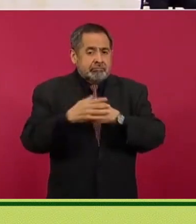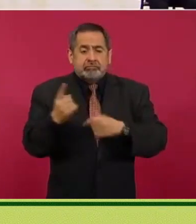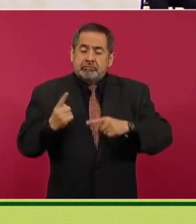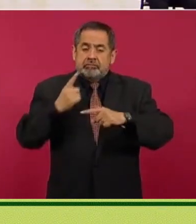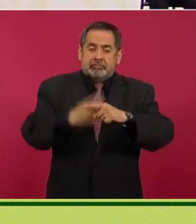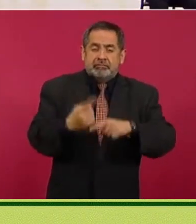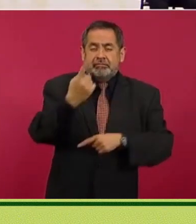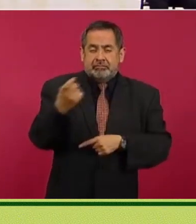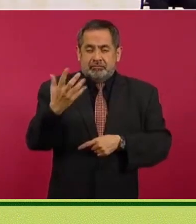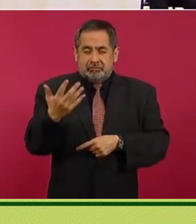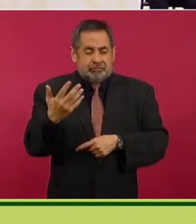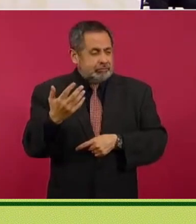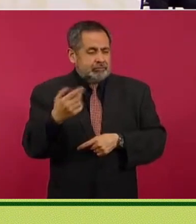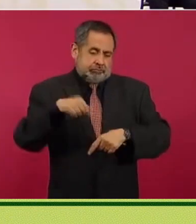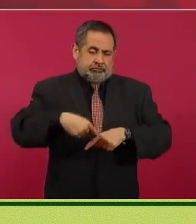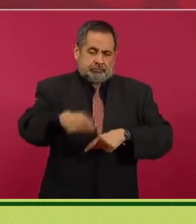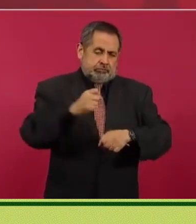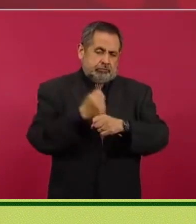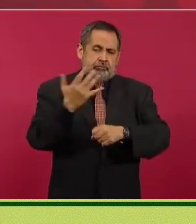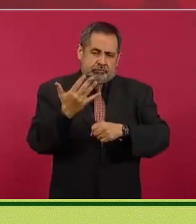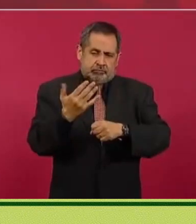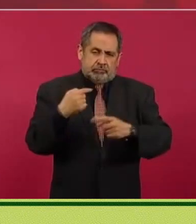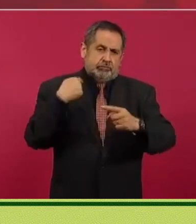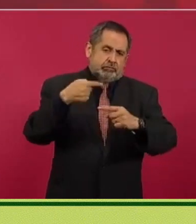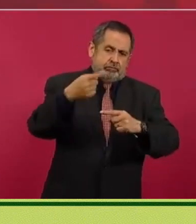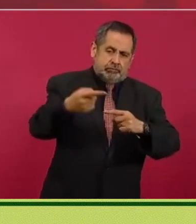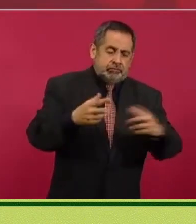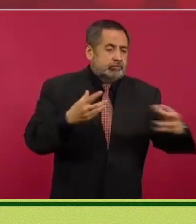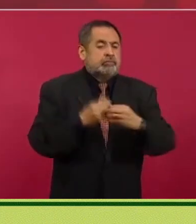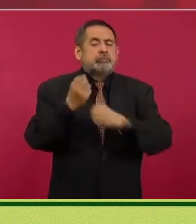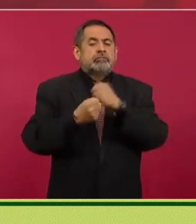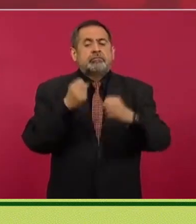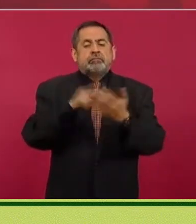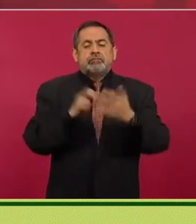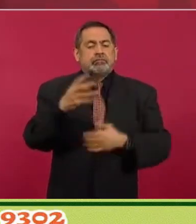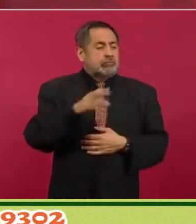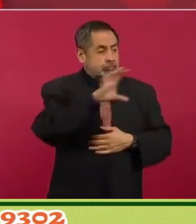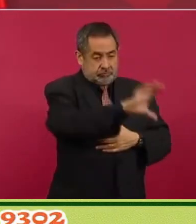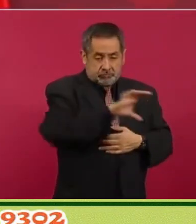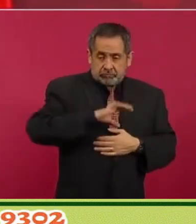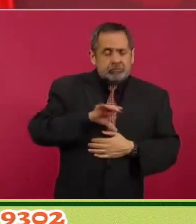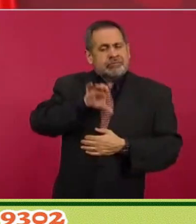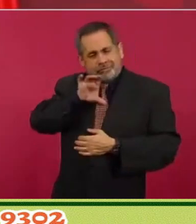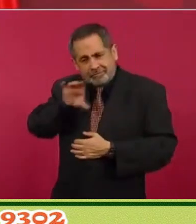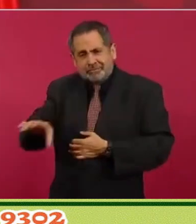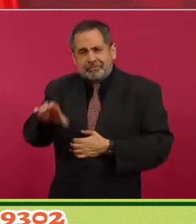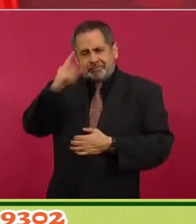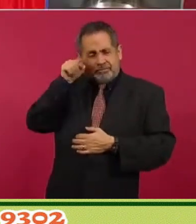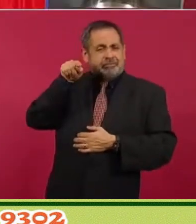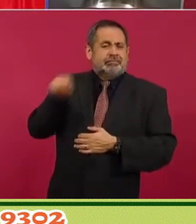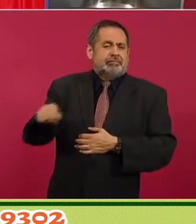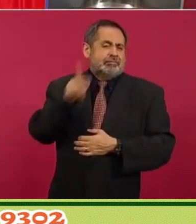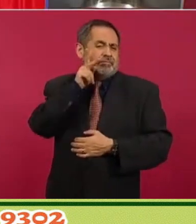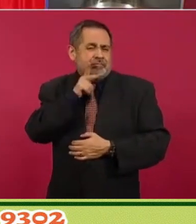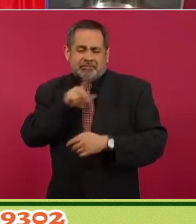tiene que pagar 50 más y así hasta el 24 y nosotros vamos